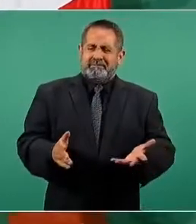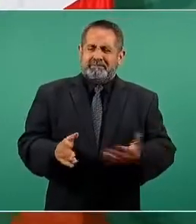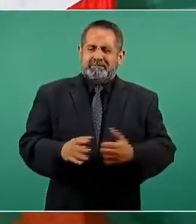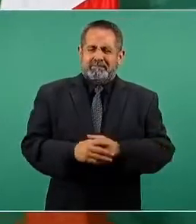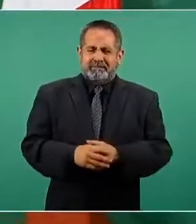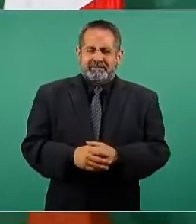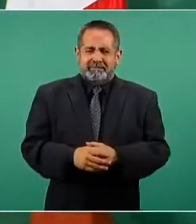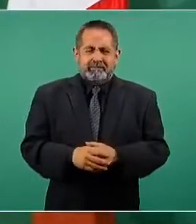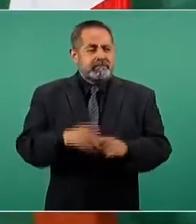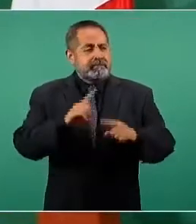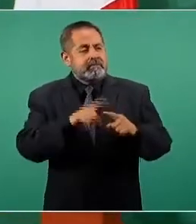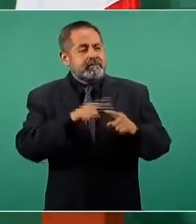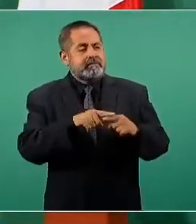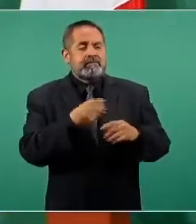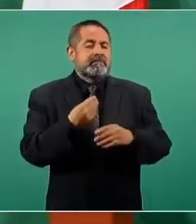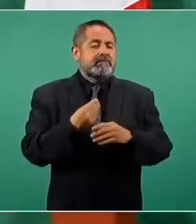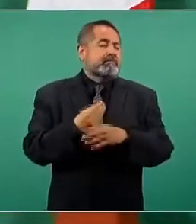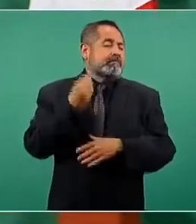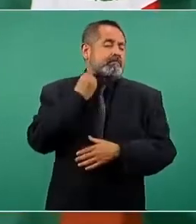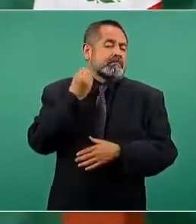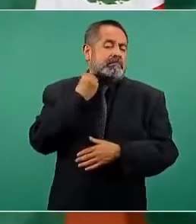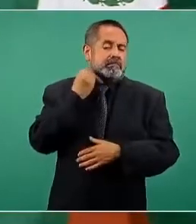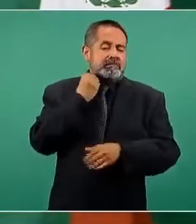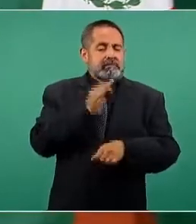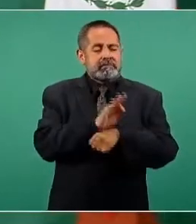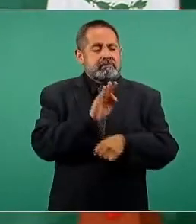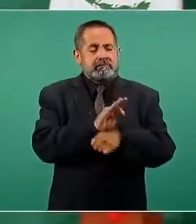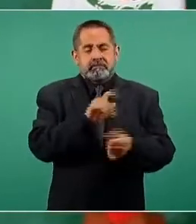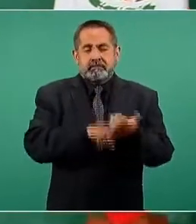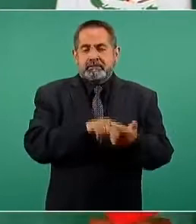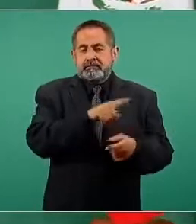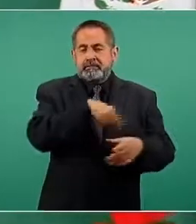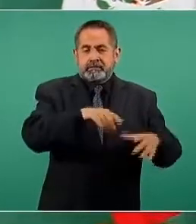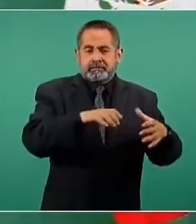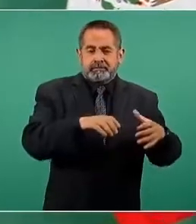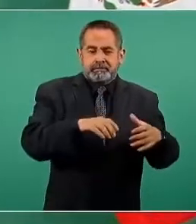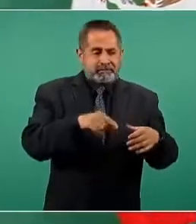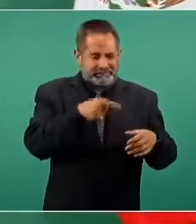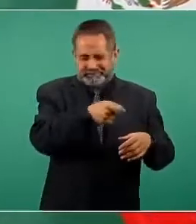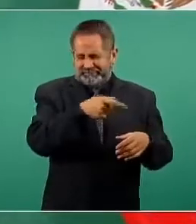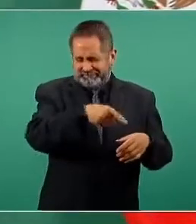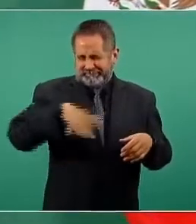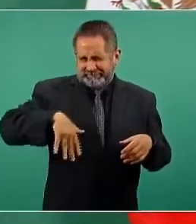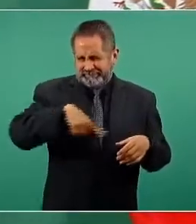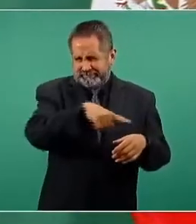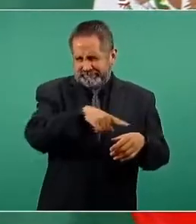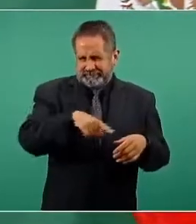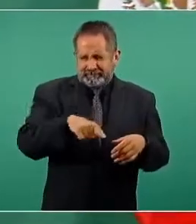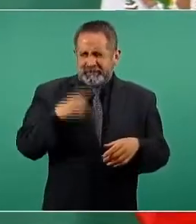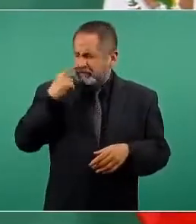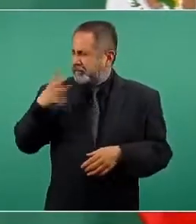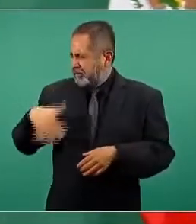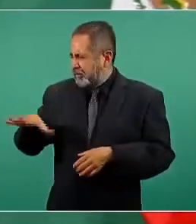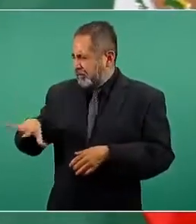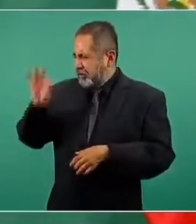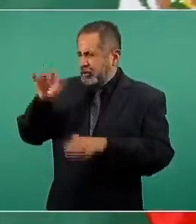¿Quién era el abogado de Jugos del Valle o de Jumex? ¿Por qué no